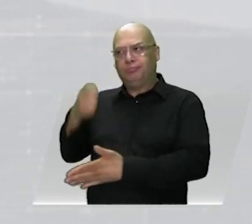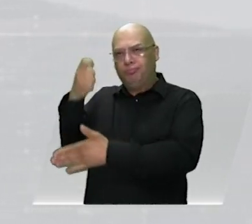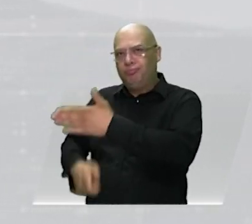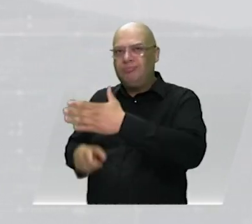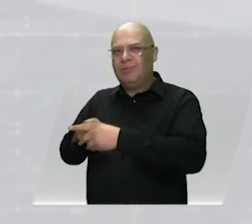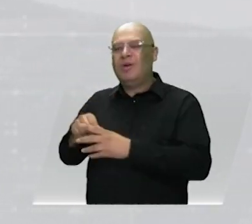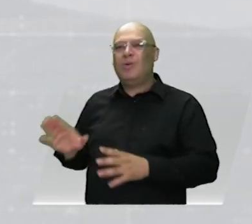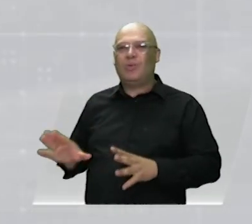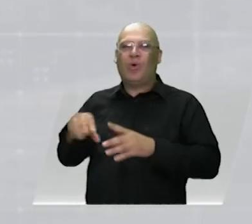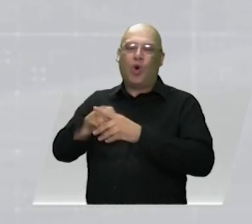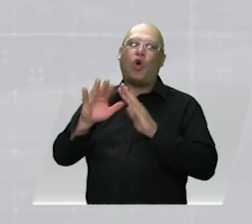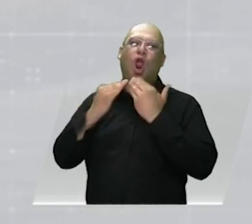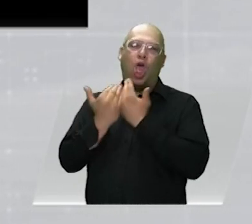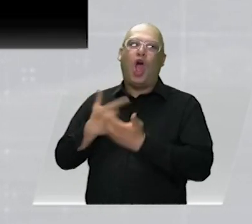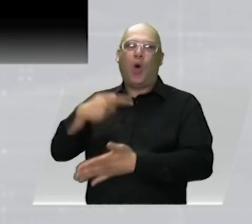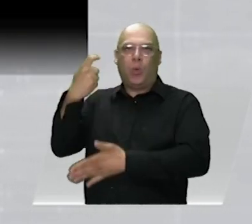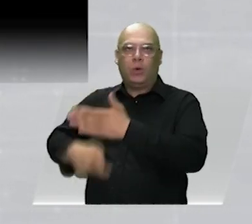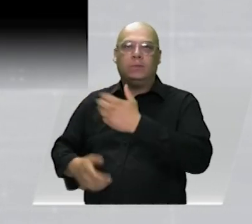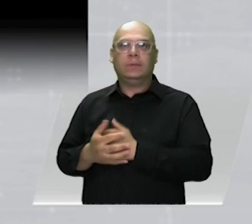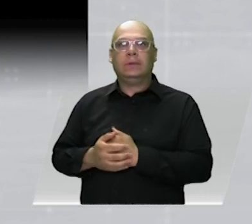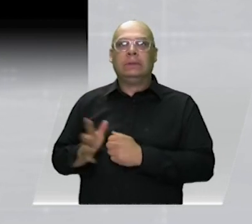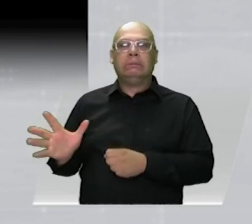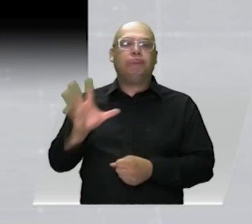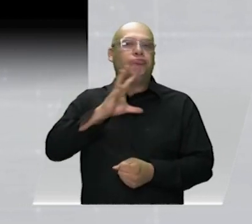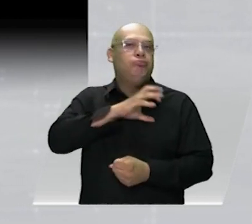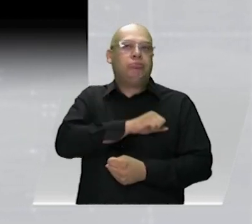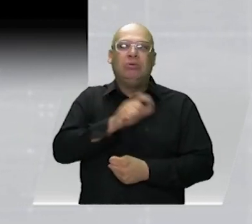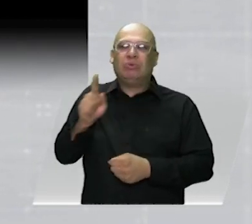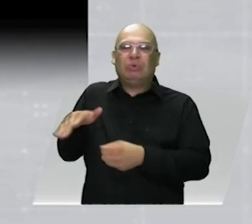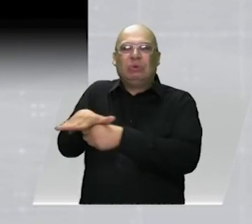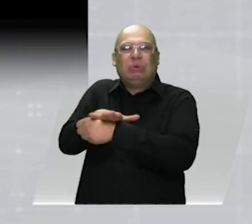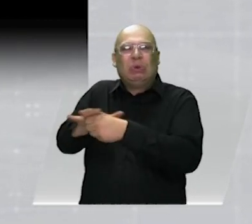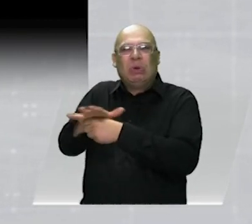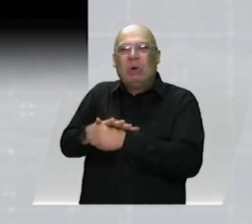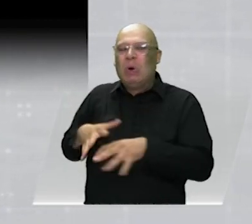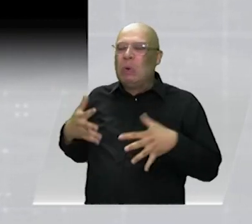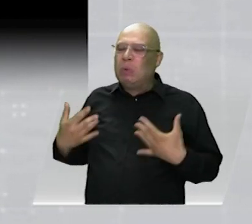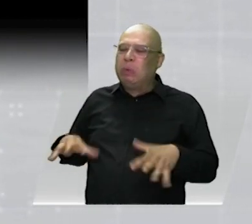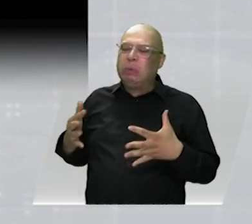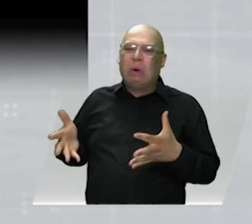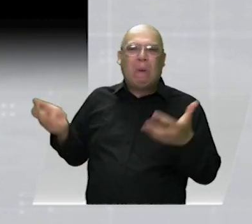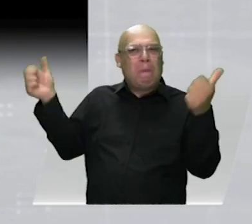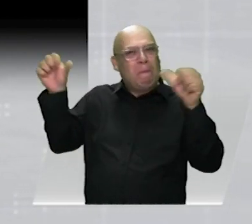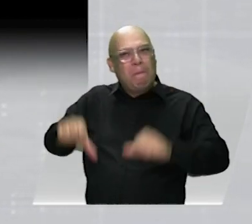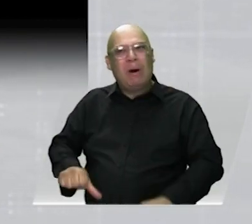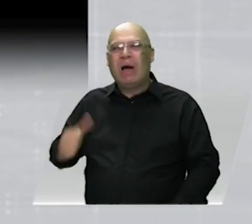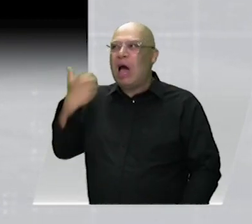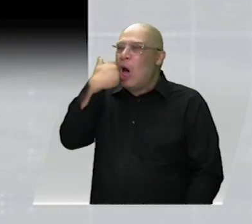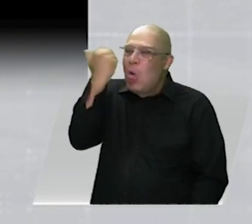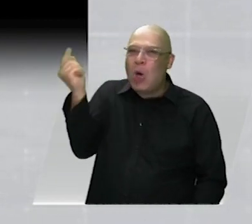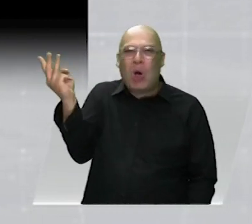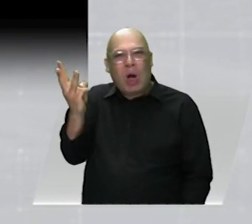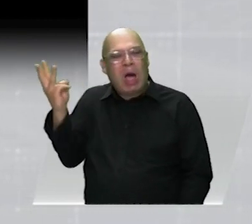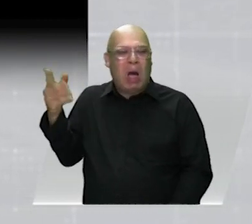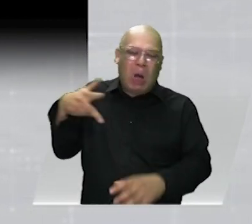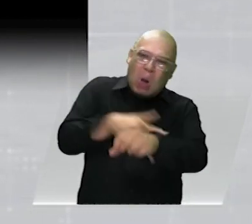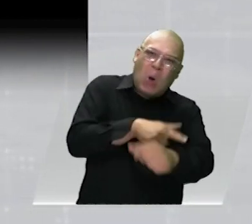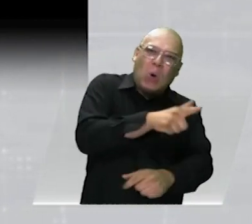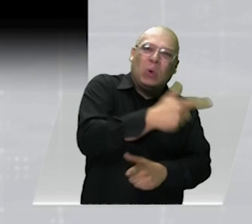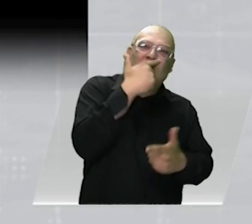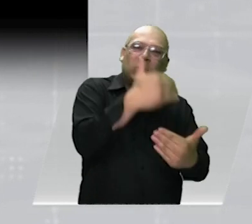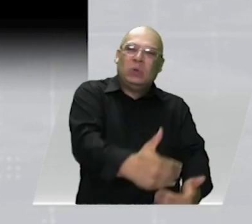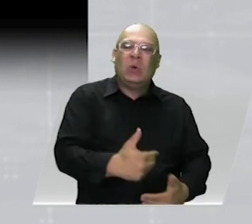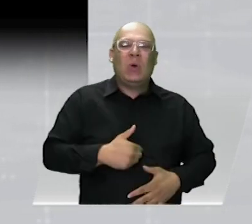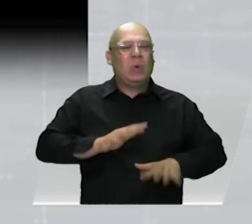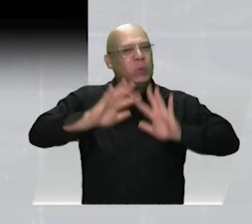desde la institución educativa. Lamentamos profundamente el gesto de ligereza, imprudencia e inmadurez de las estudiantes, quienes fallaron